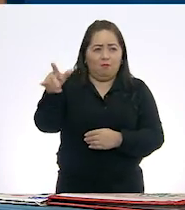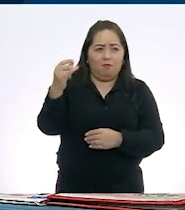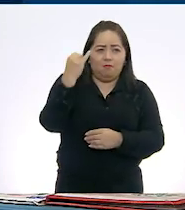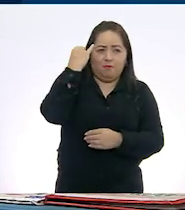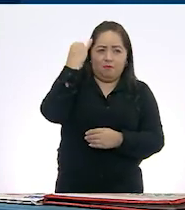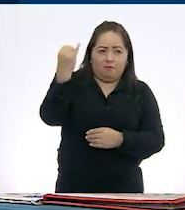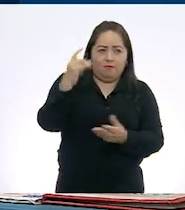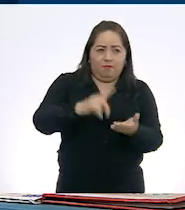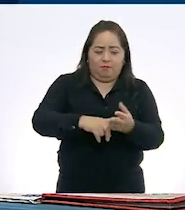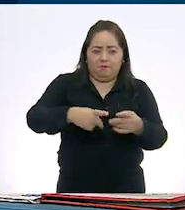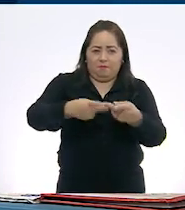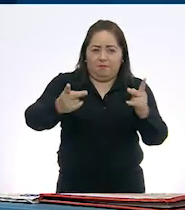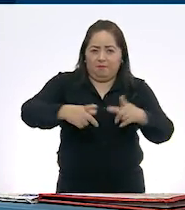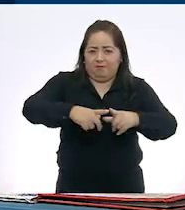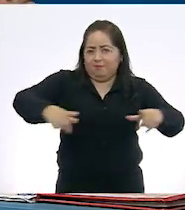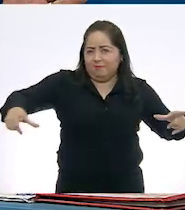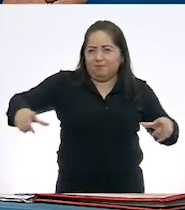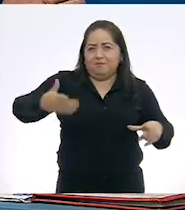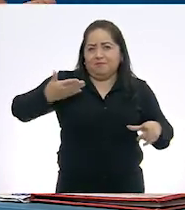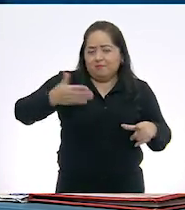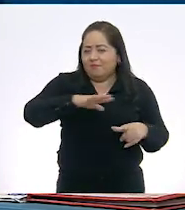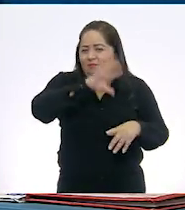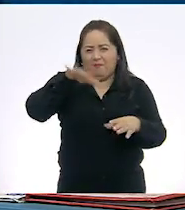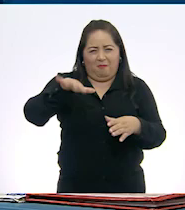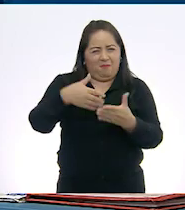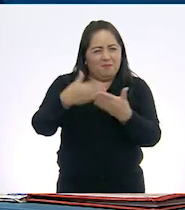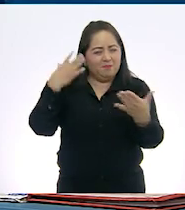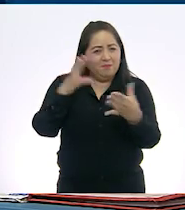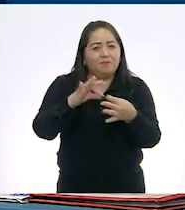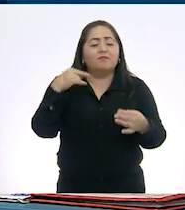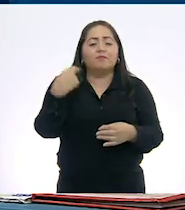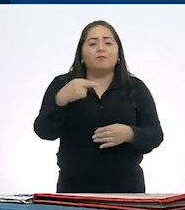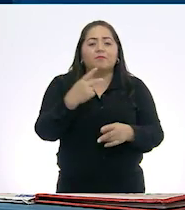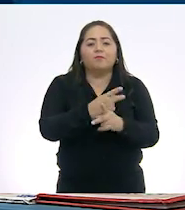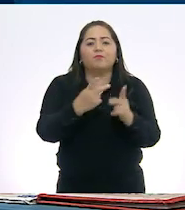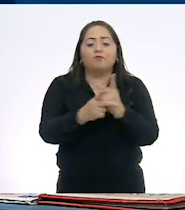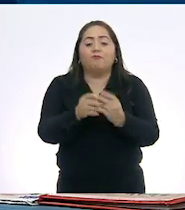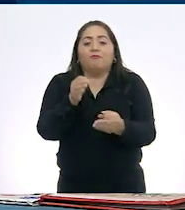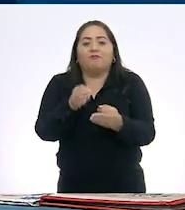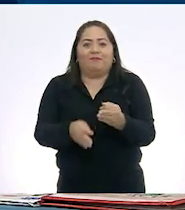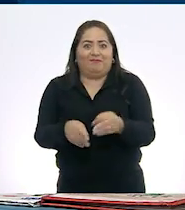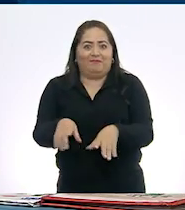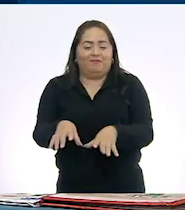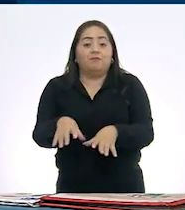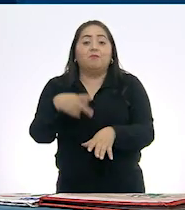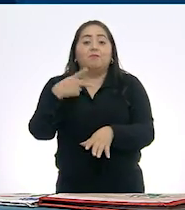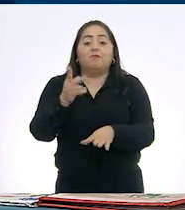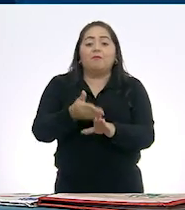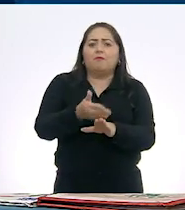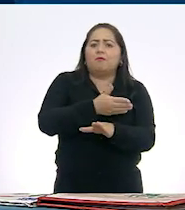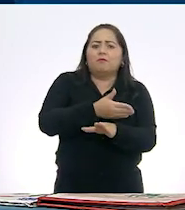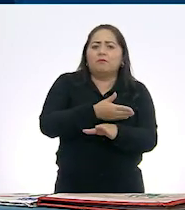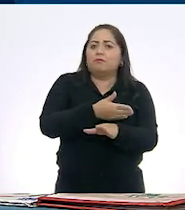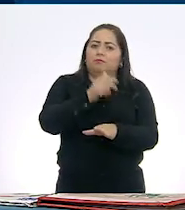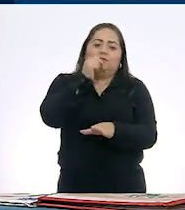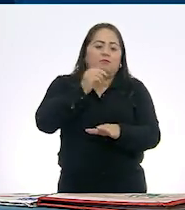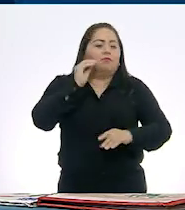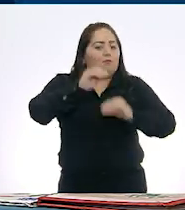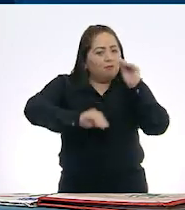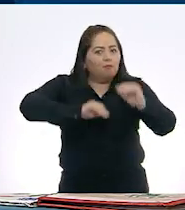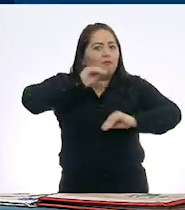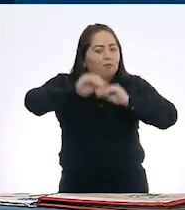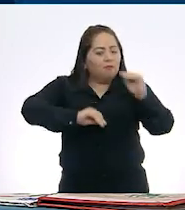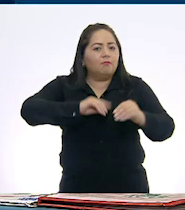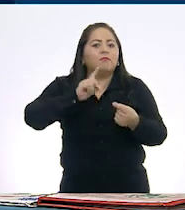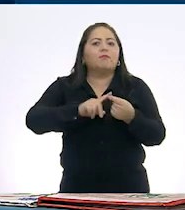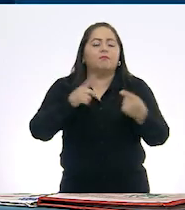el plato servido, el pescado, con todo lo que mencionas, se llama producto final. Pero antes hubo un proceso de elaboración. Hubo